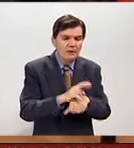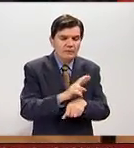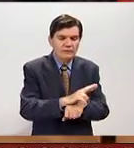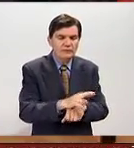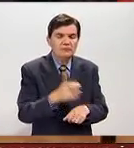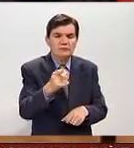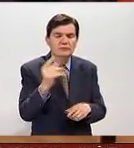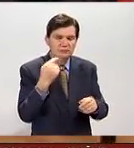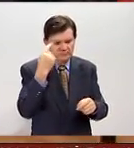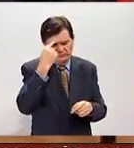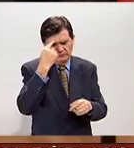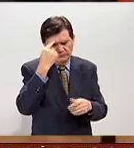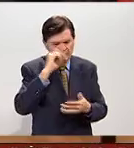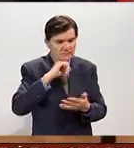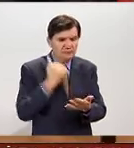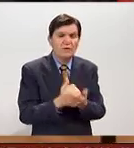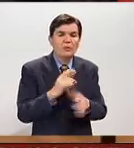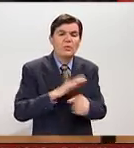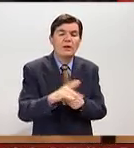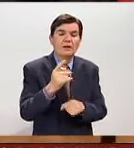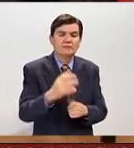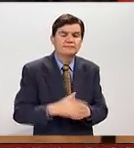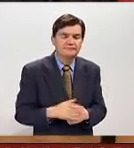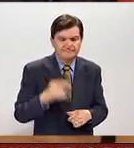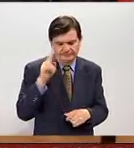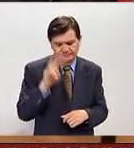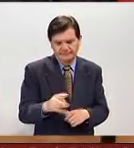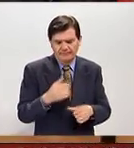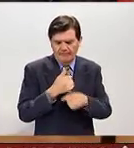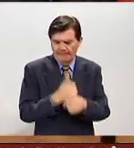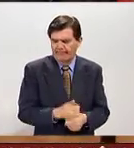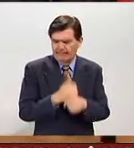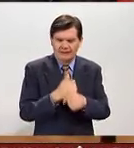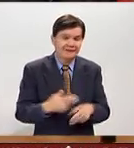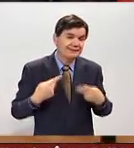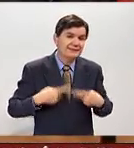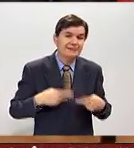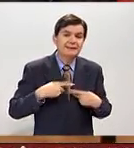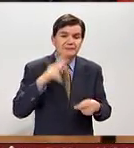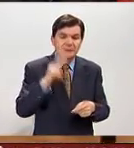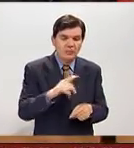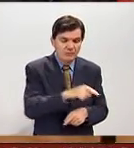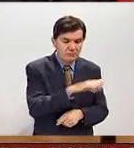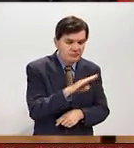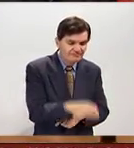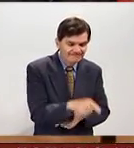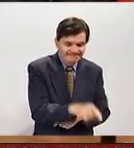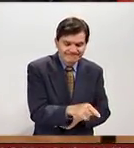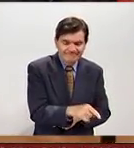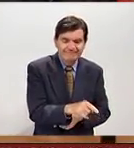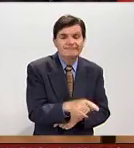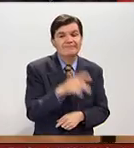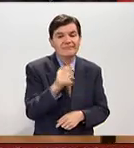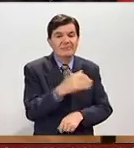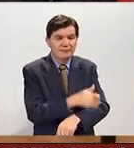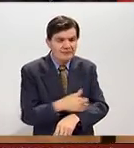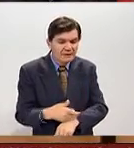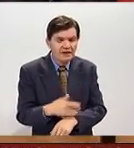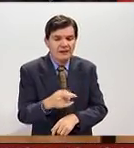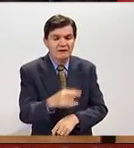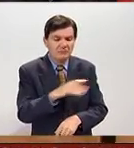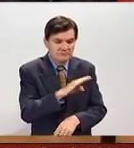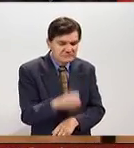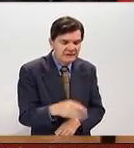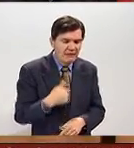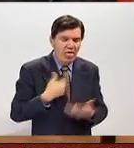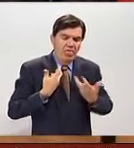que se te quedó aquí? Obviamente el dolor de la gente ecuatoriana que había perdido una vida, de familiares que